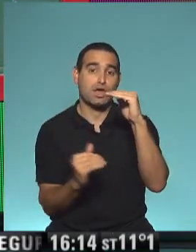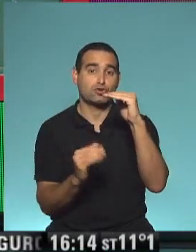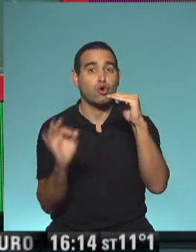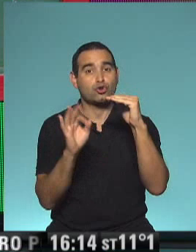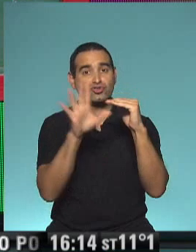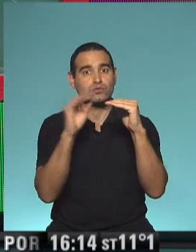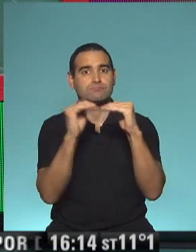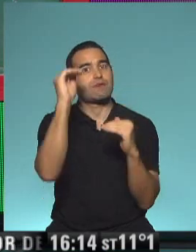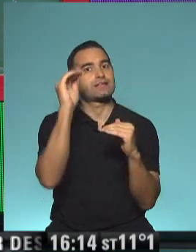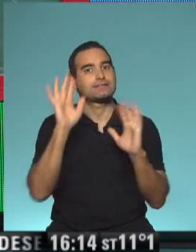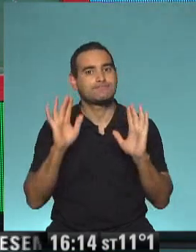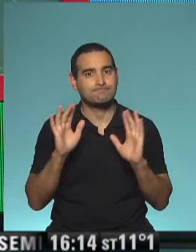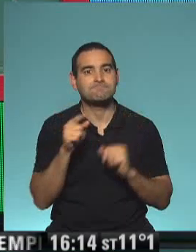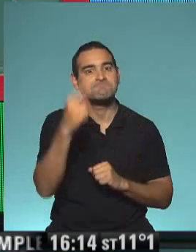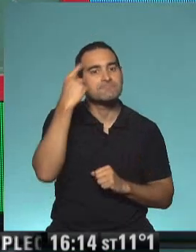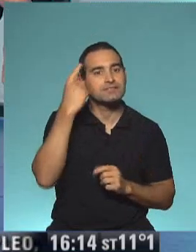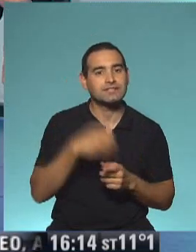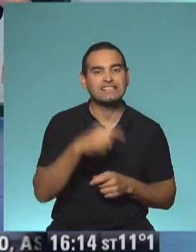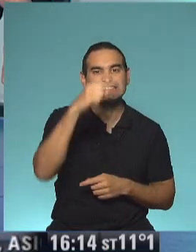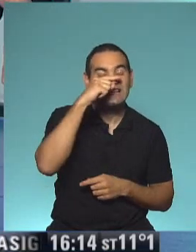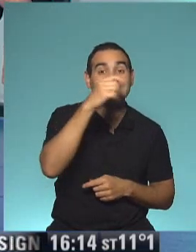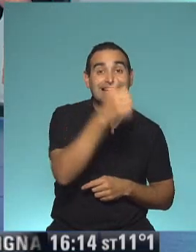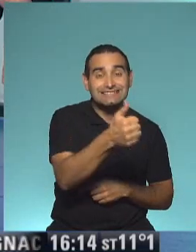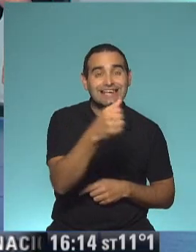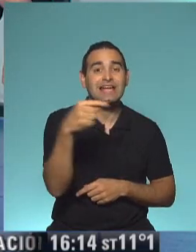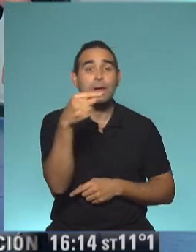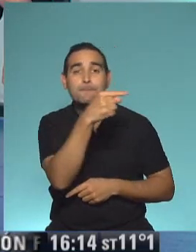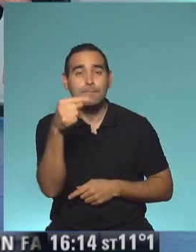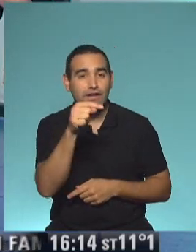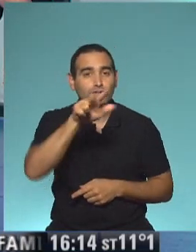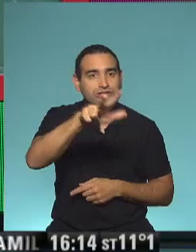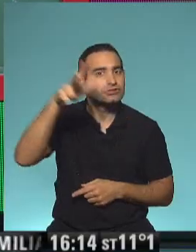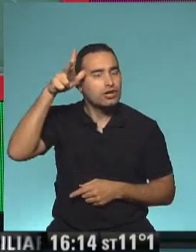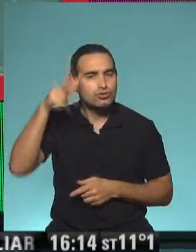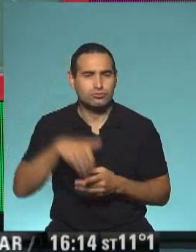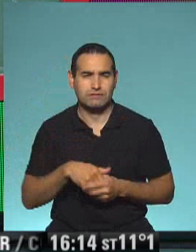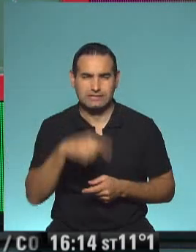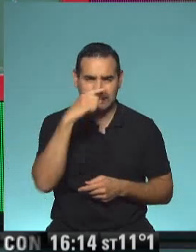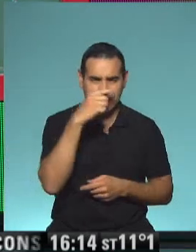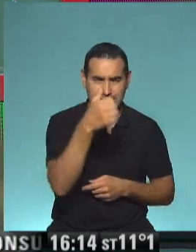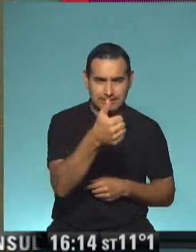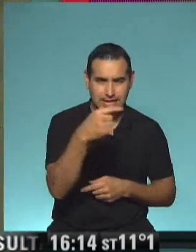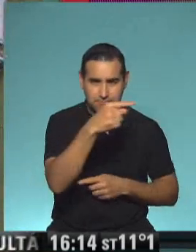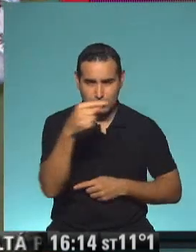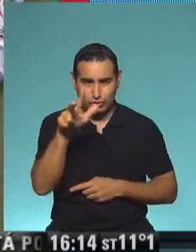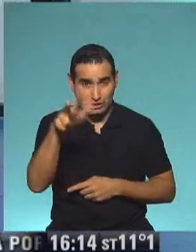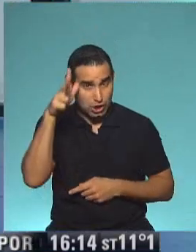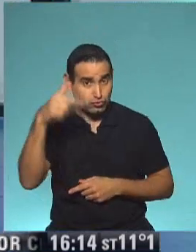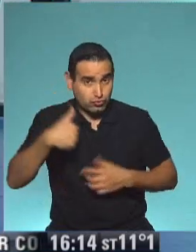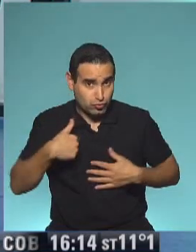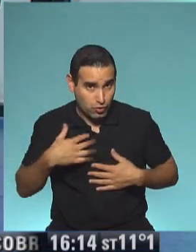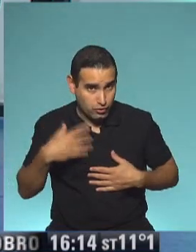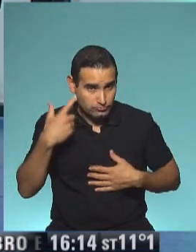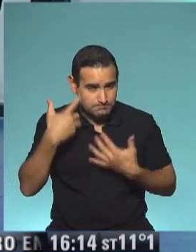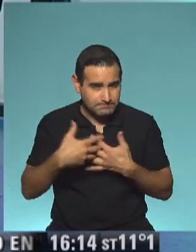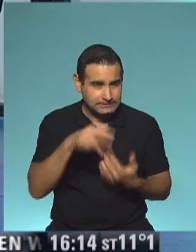o más que 50? ¿Qué les parece? Y así es cual. 76 menos 38. 76 menos 38. Yo, mirá el cálculo que hice. Yo